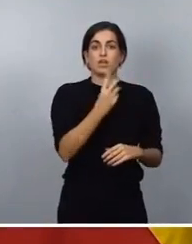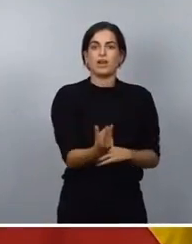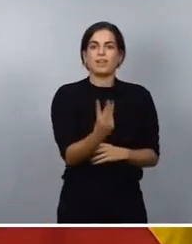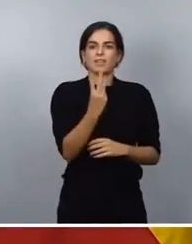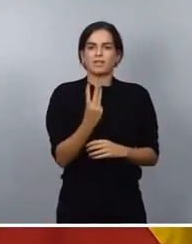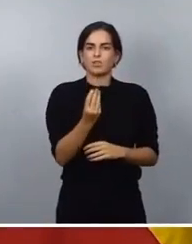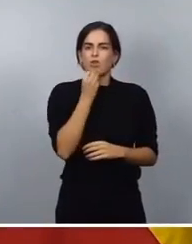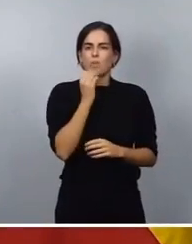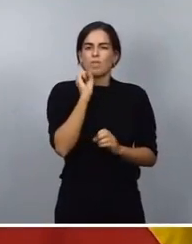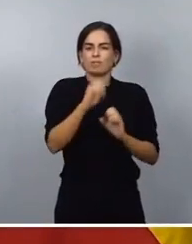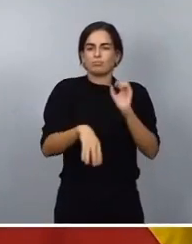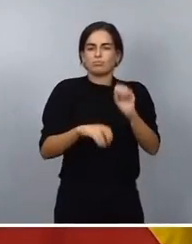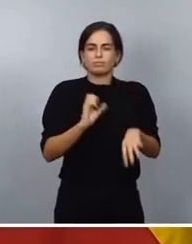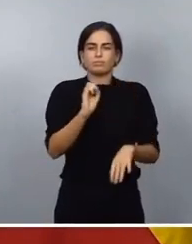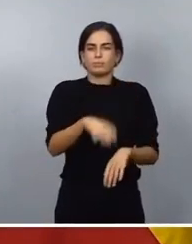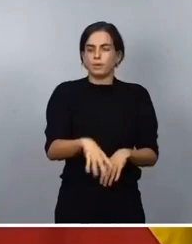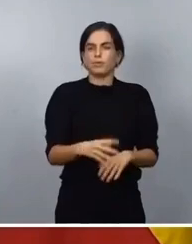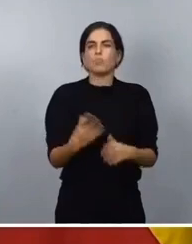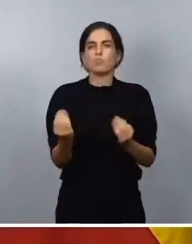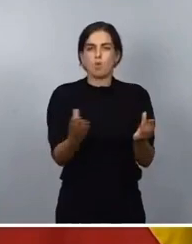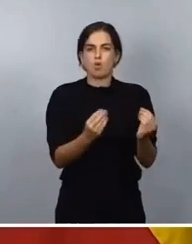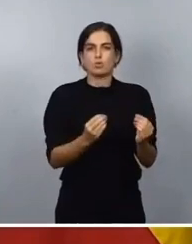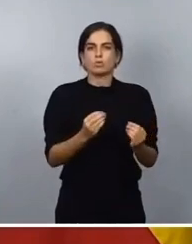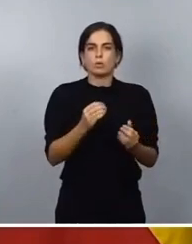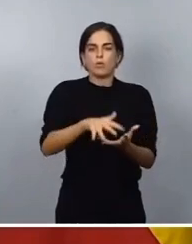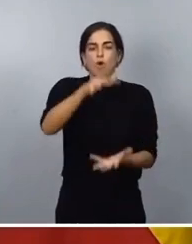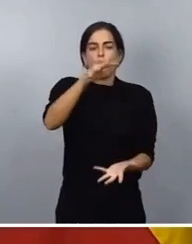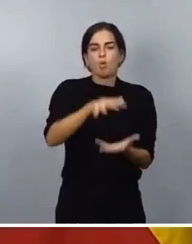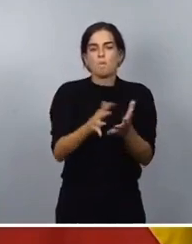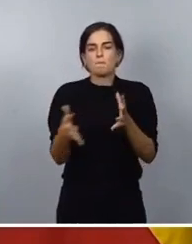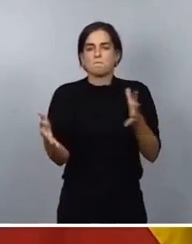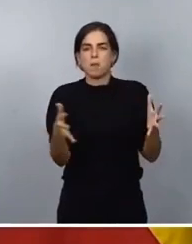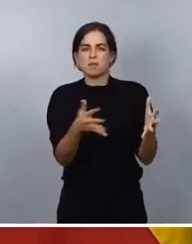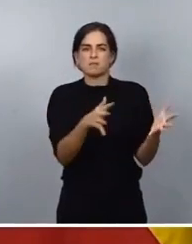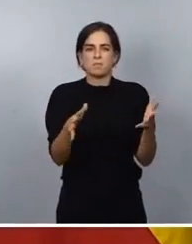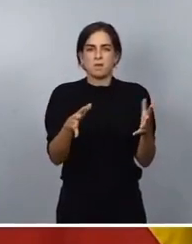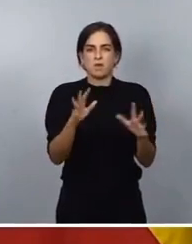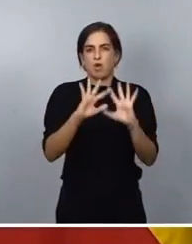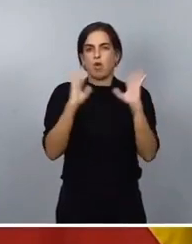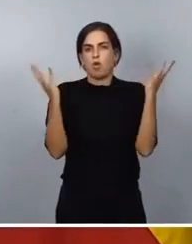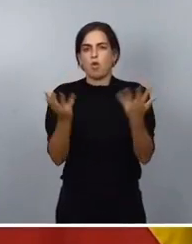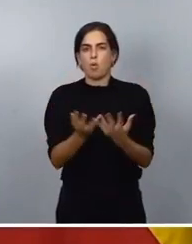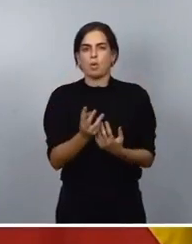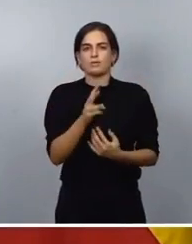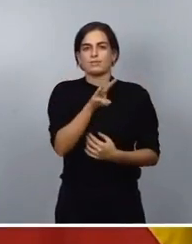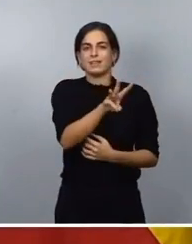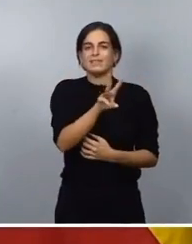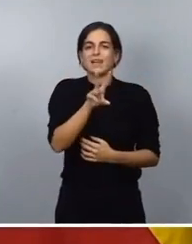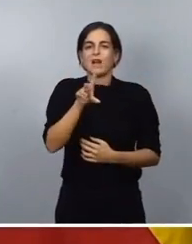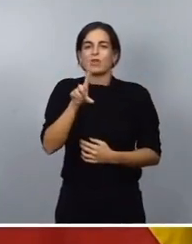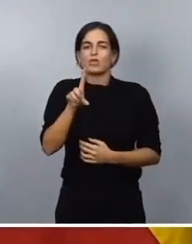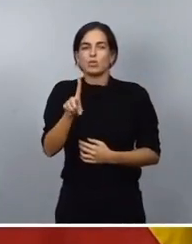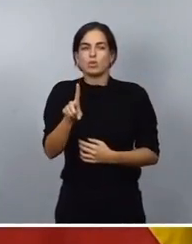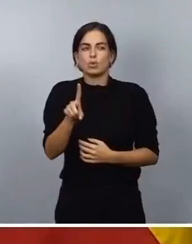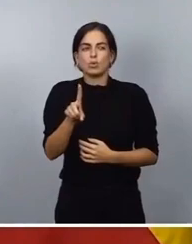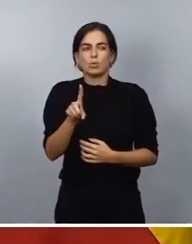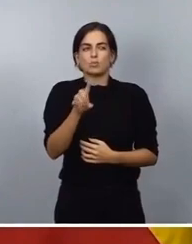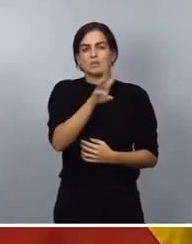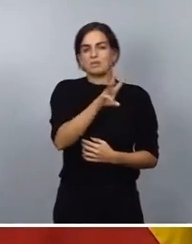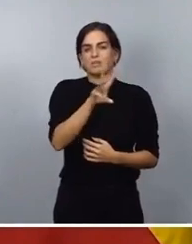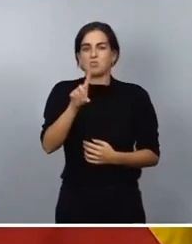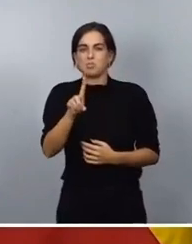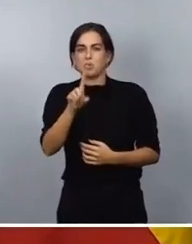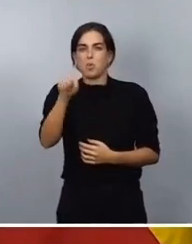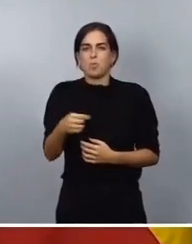por un volumen global de 31,3 kilos